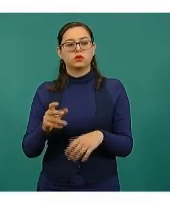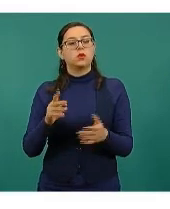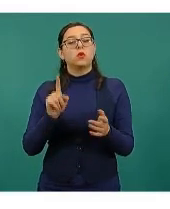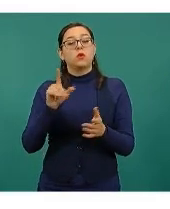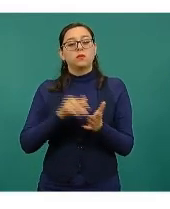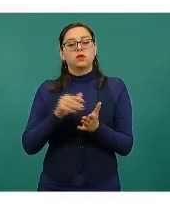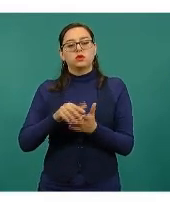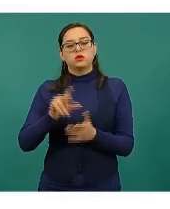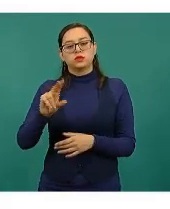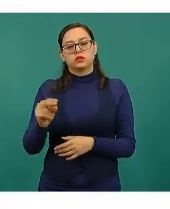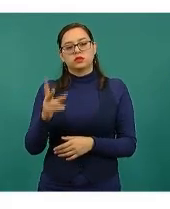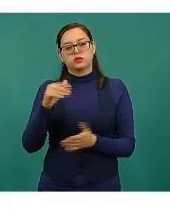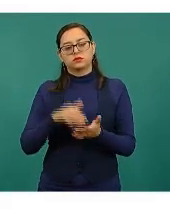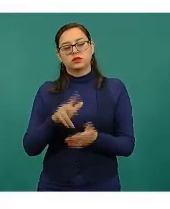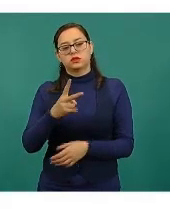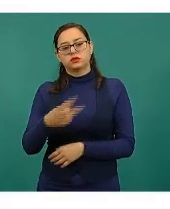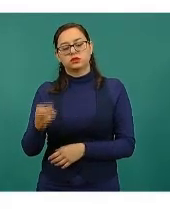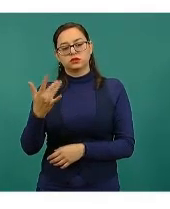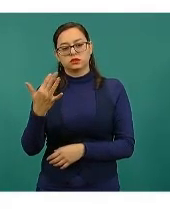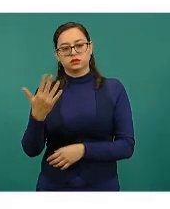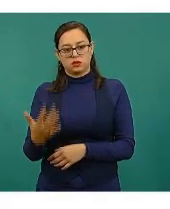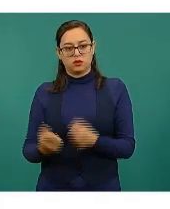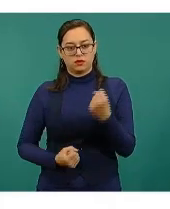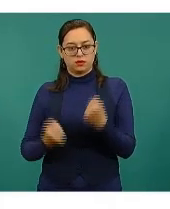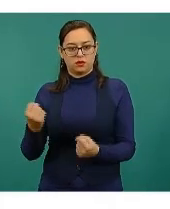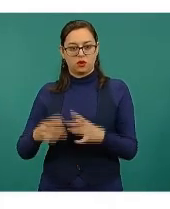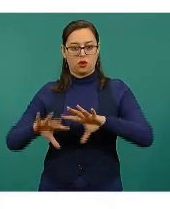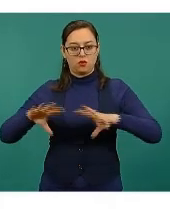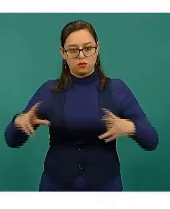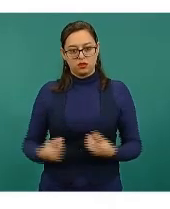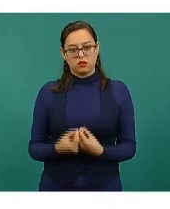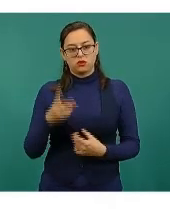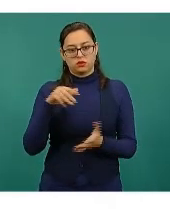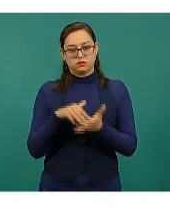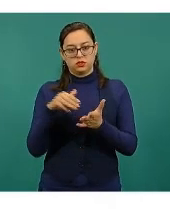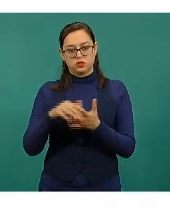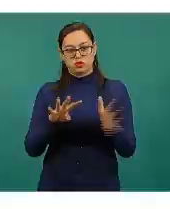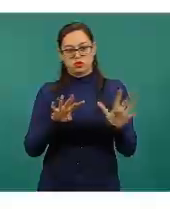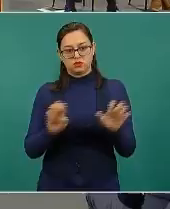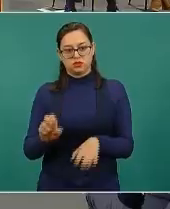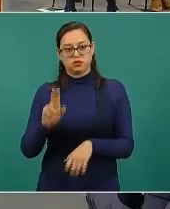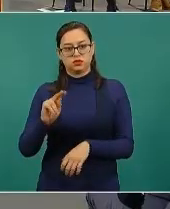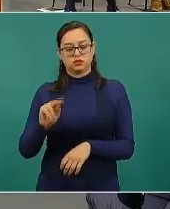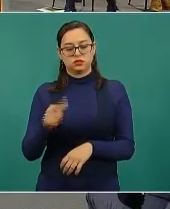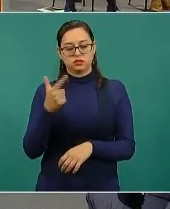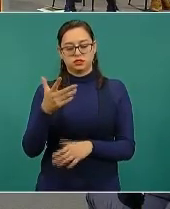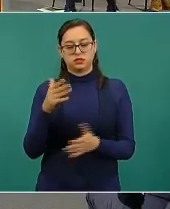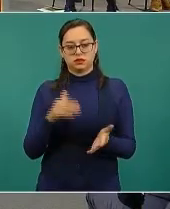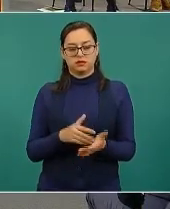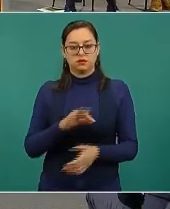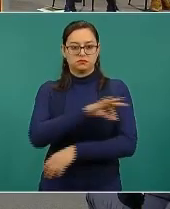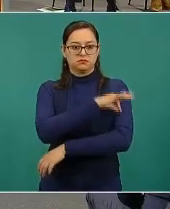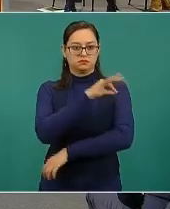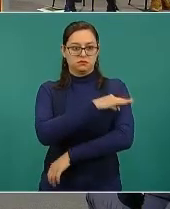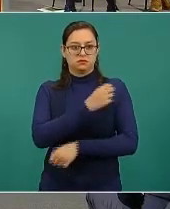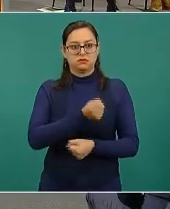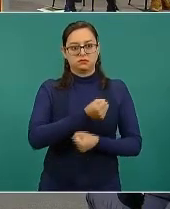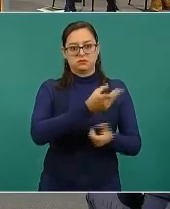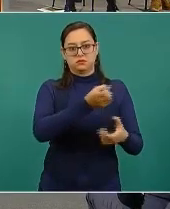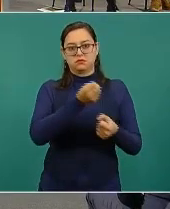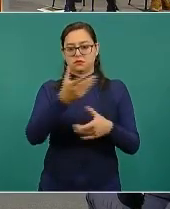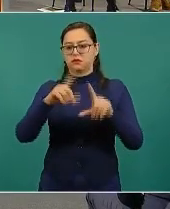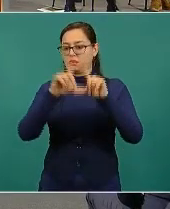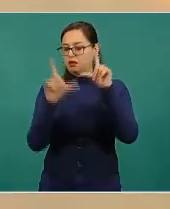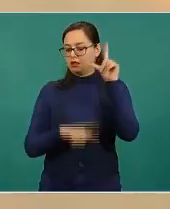.987.010 dosis. Se atendieron las 32 entidades federativas, se organizaron